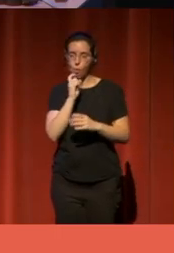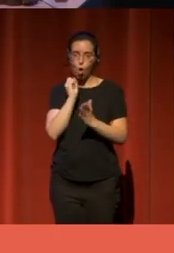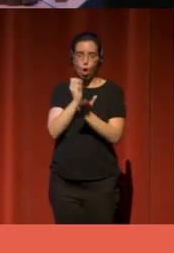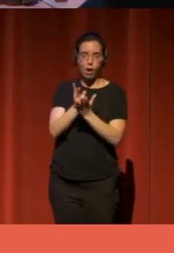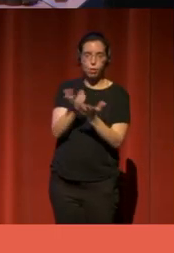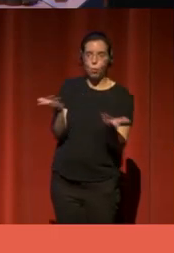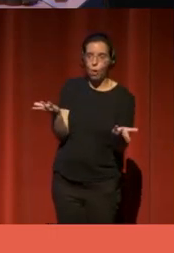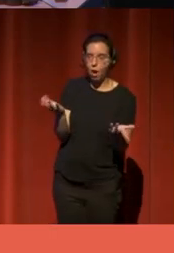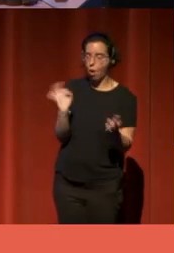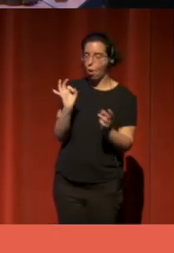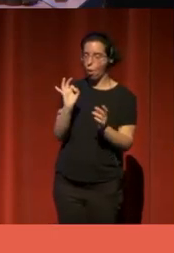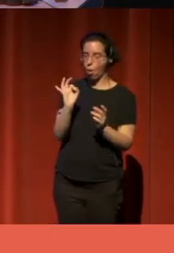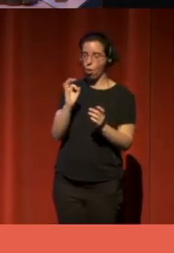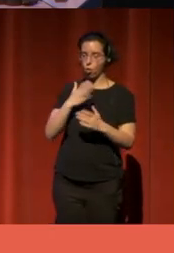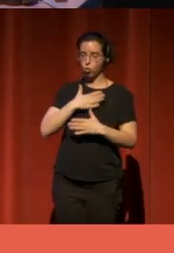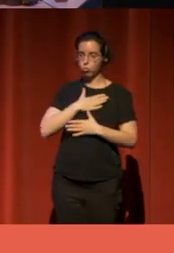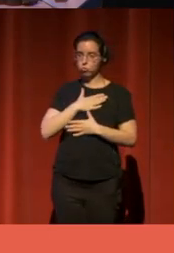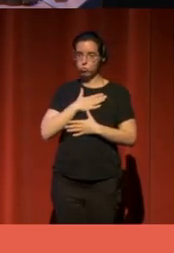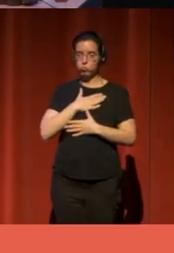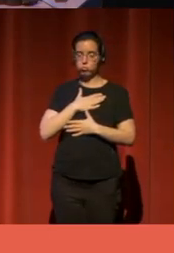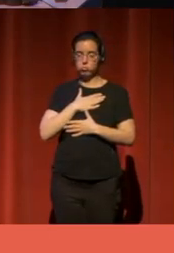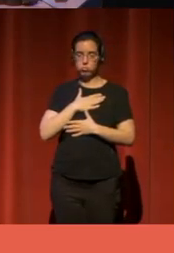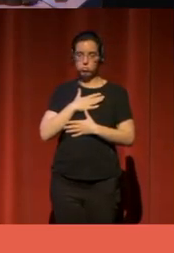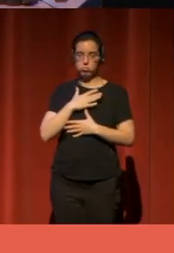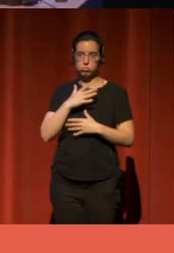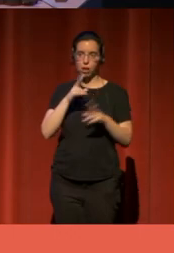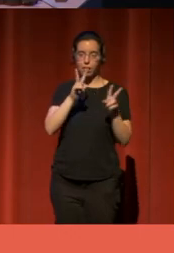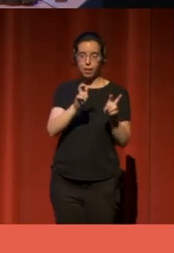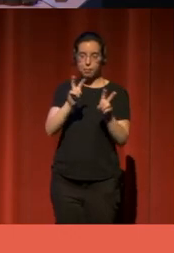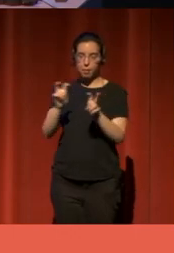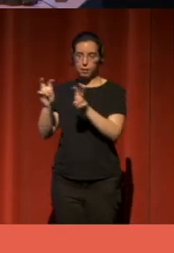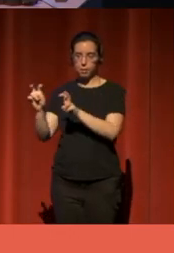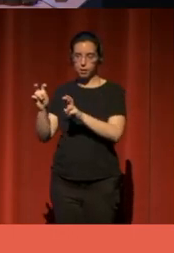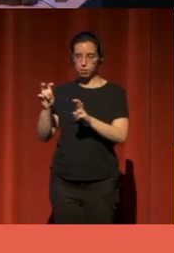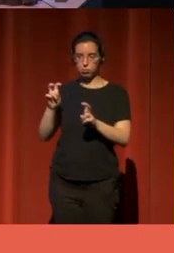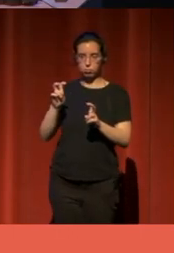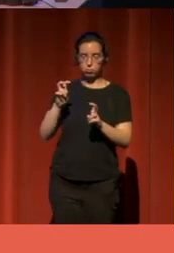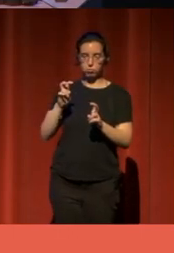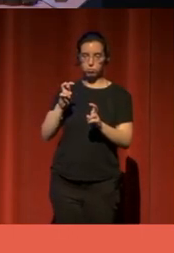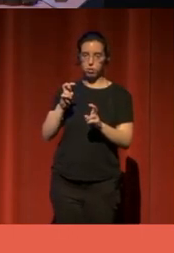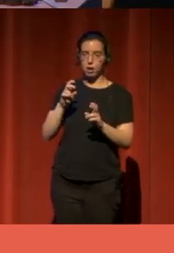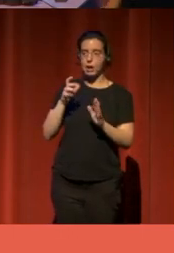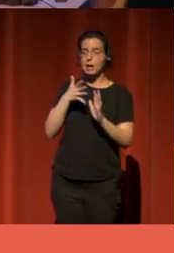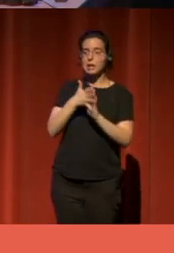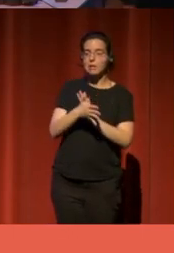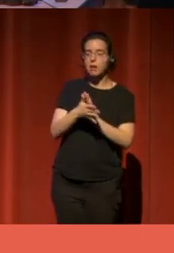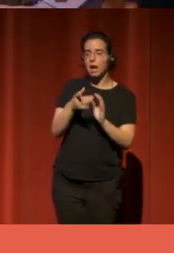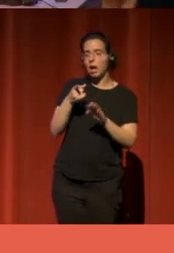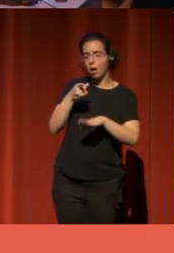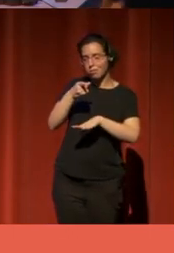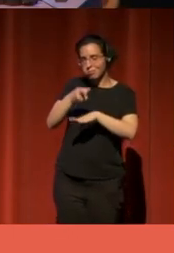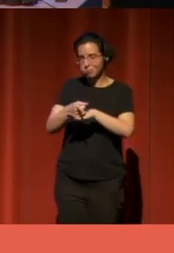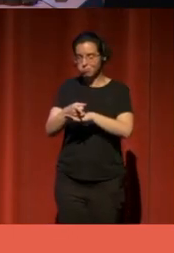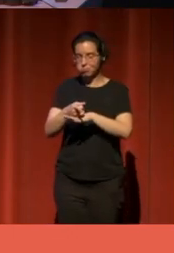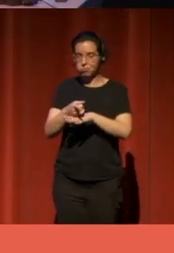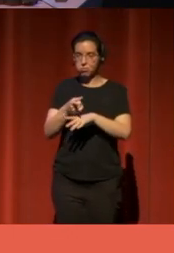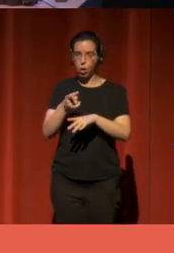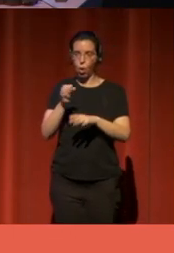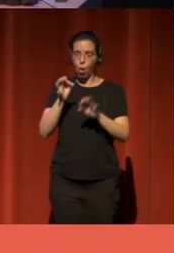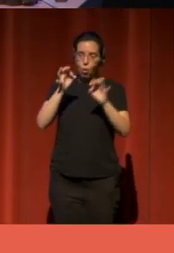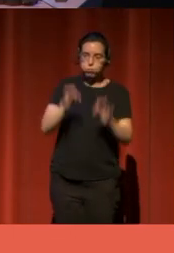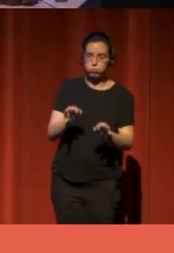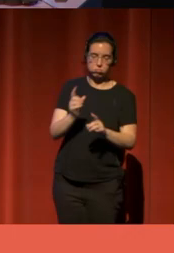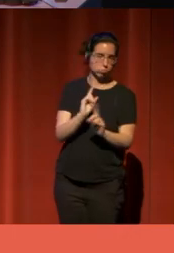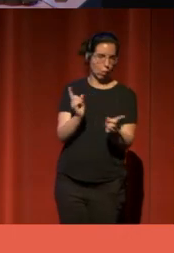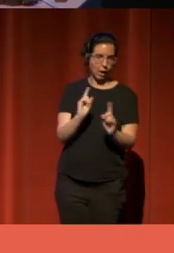cómo posicionarnos en torno a distintos temas. Son unos textos que no pretenden sentar cátedra ni ser definitivos.